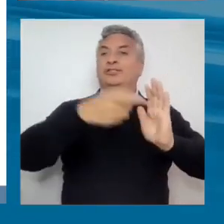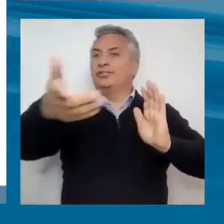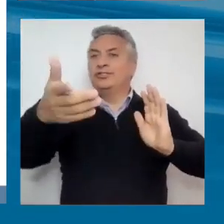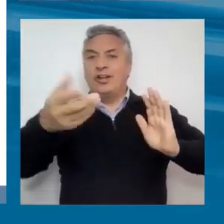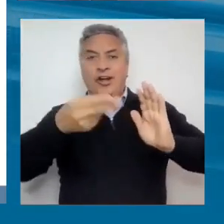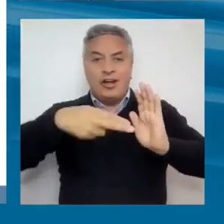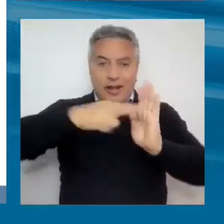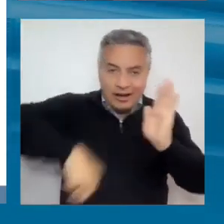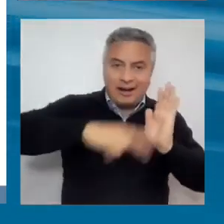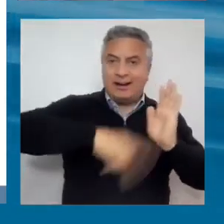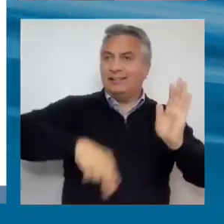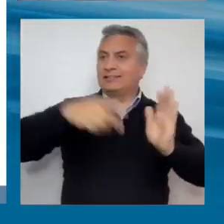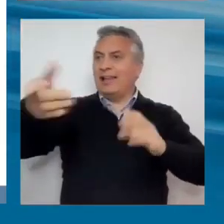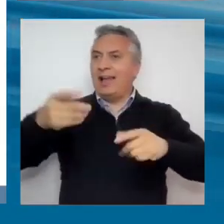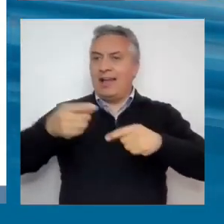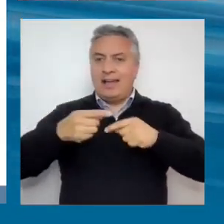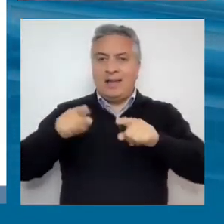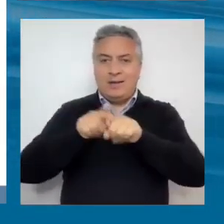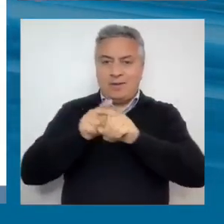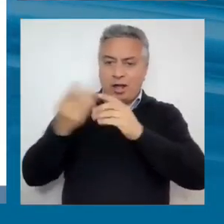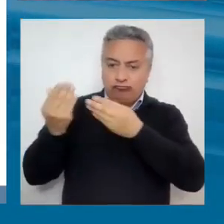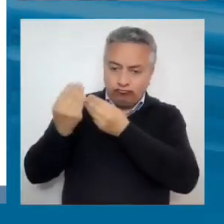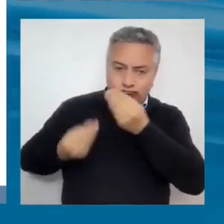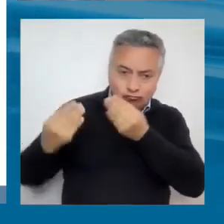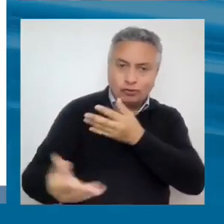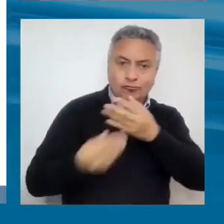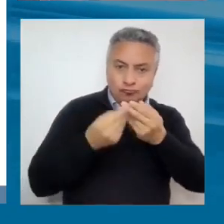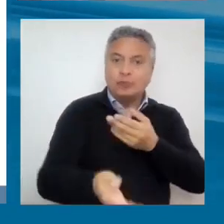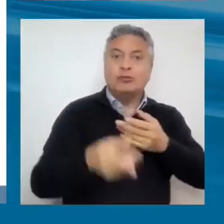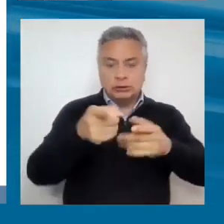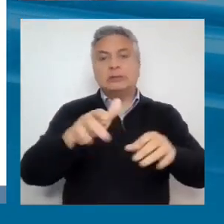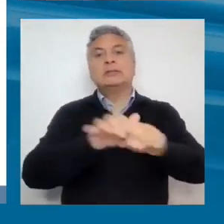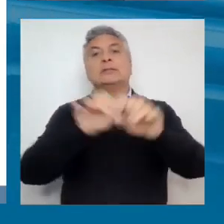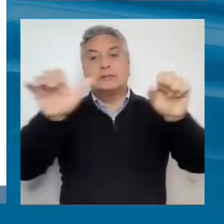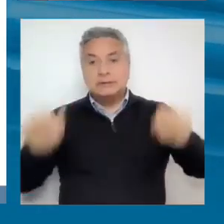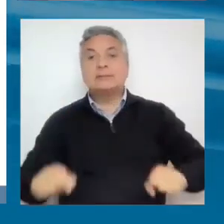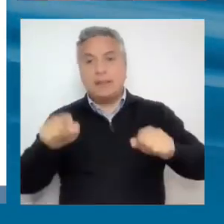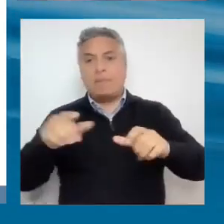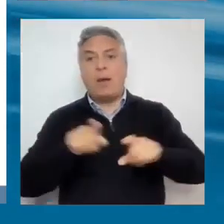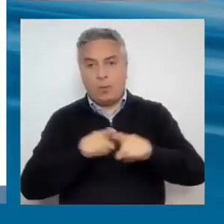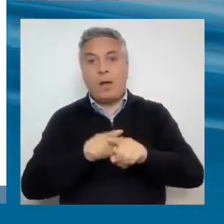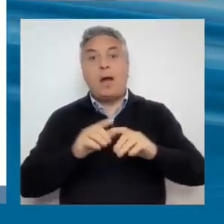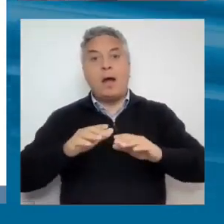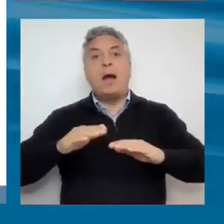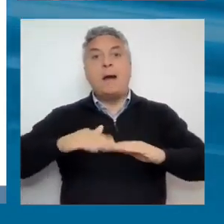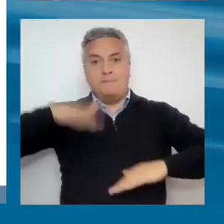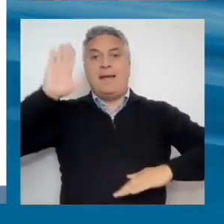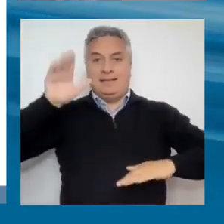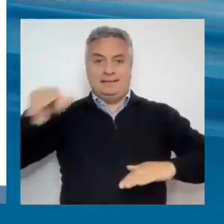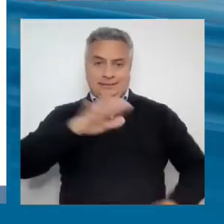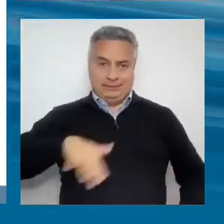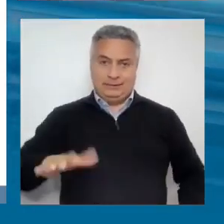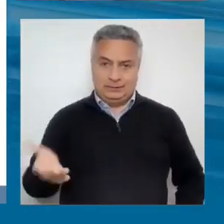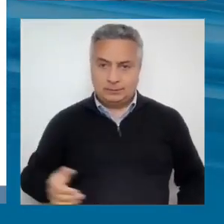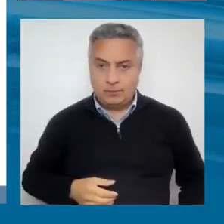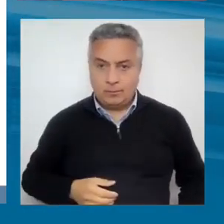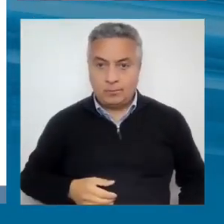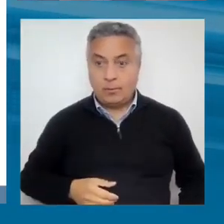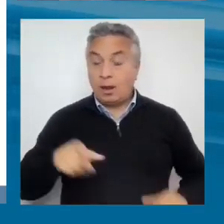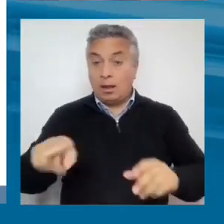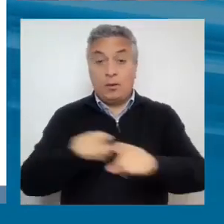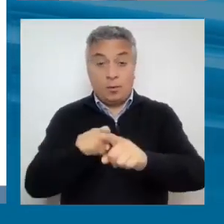a las herencias, etcétera, ¿no?, que podrían hacer los sistemas más progresivos. Políticas sociales y de protección social débiles,